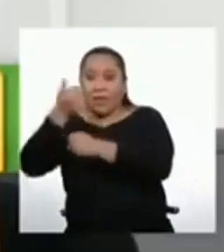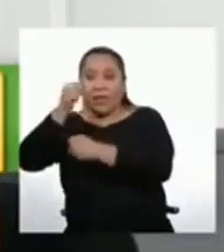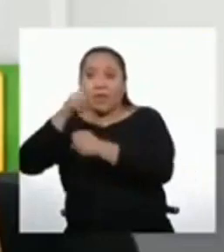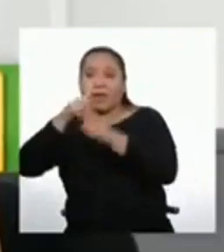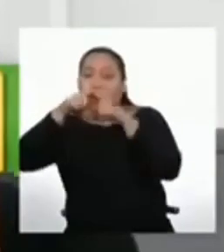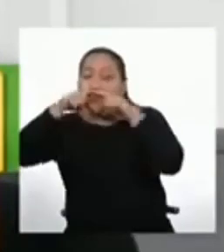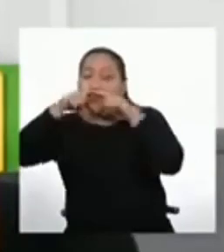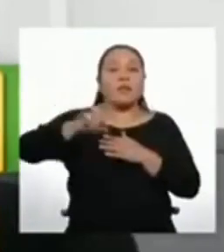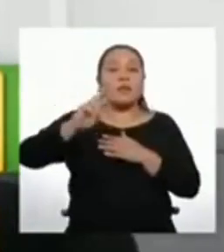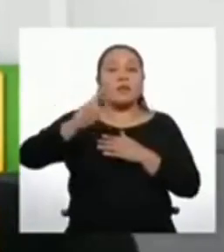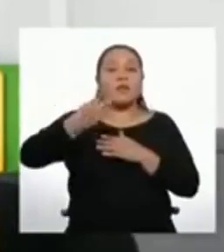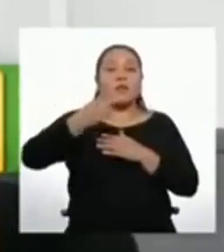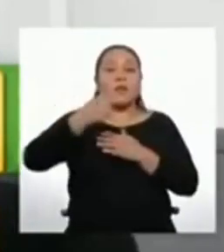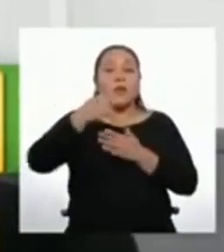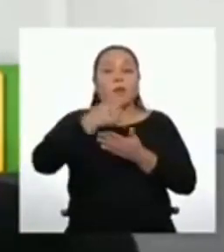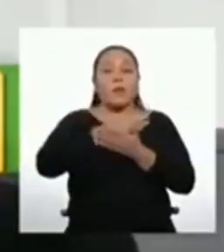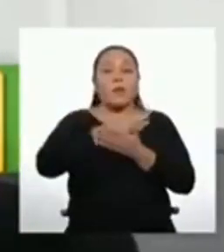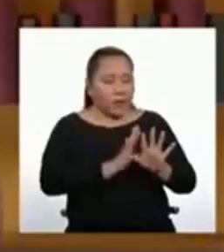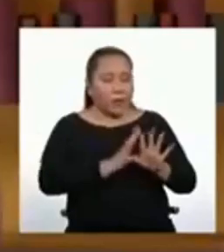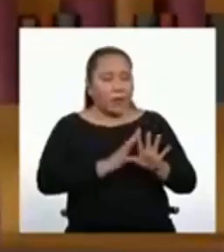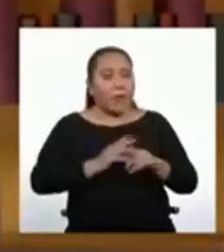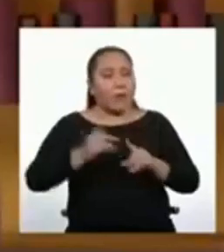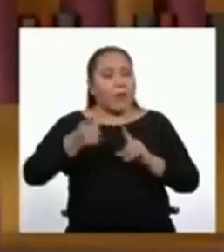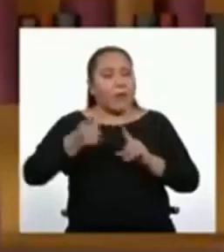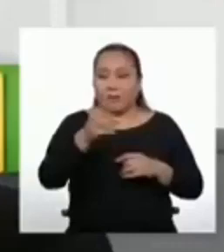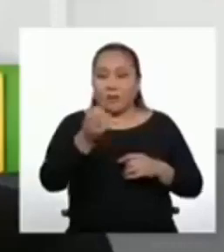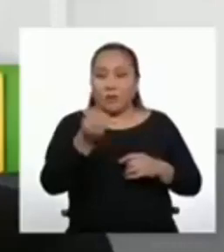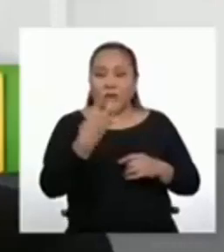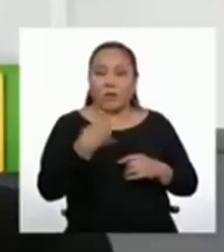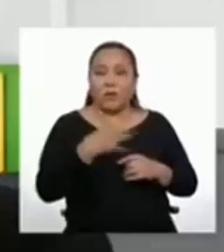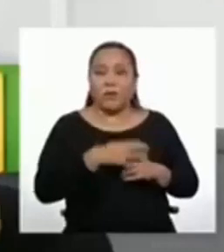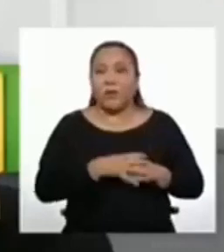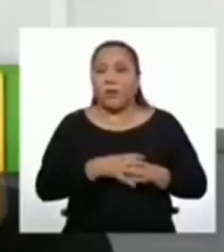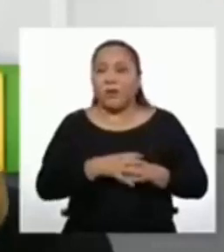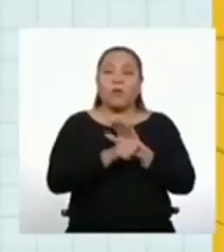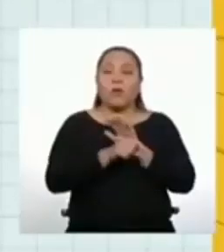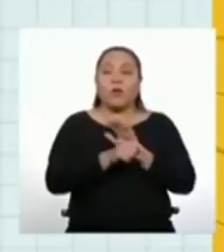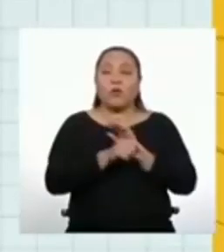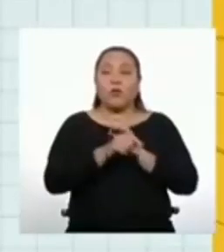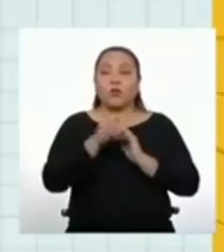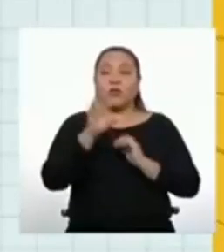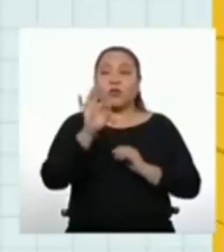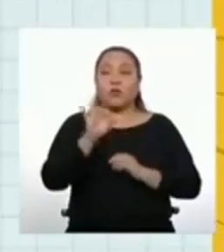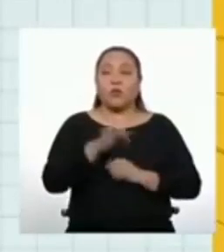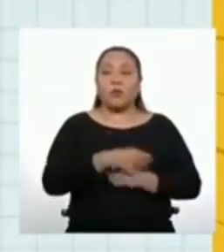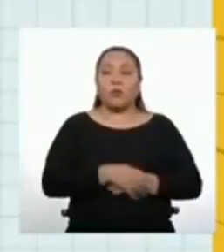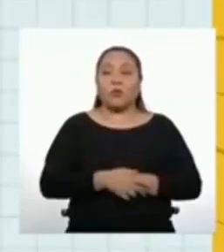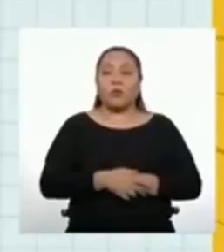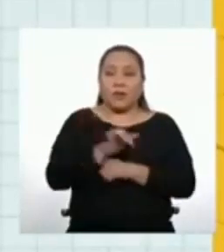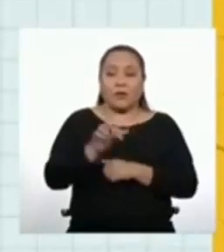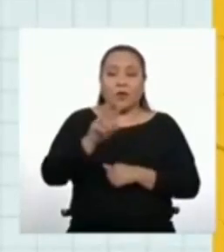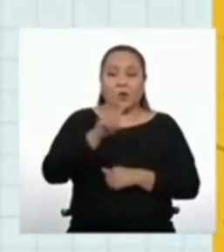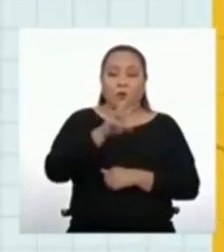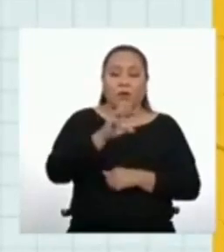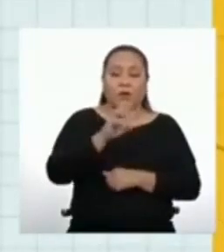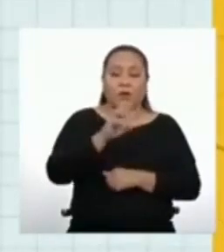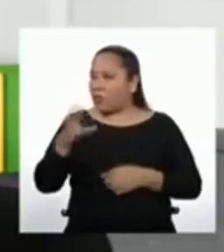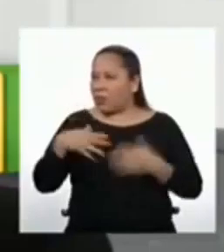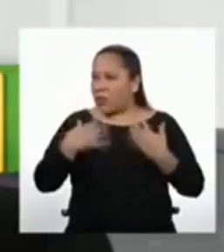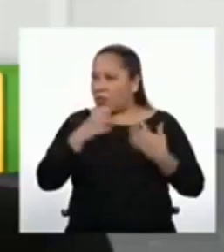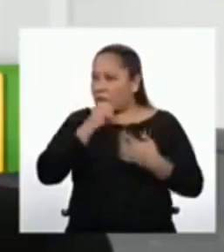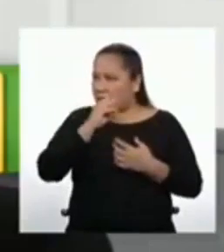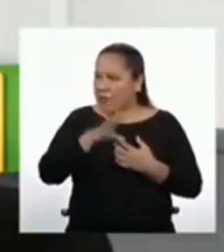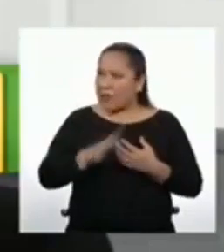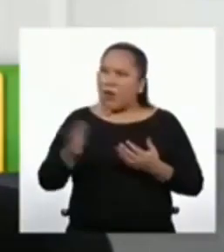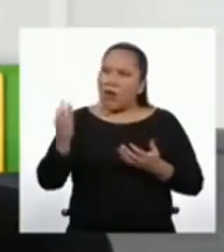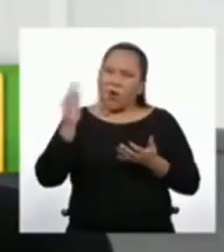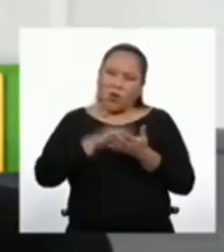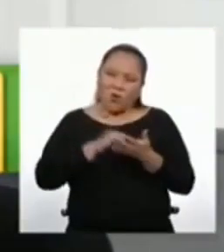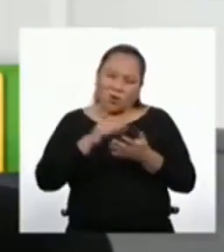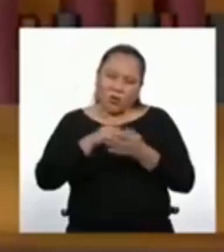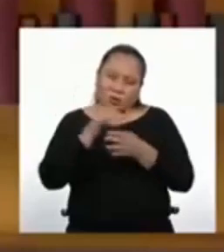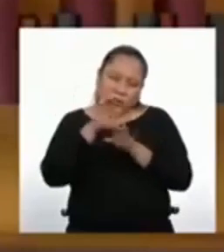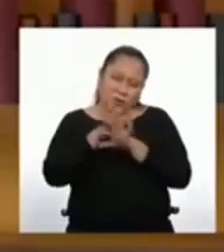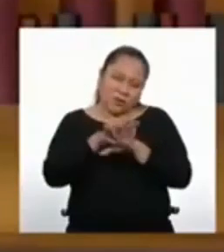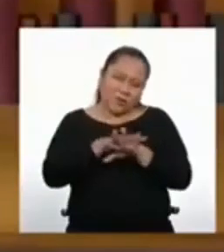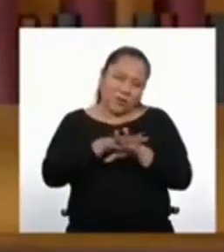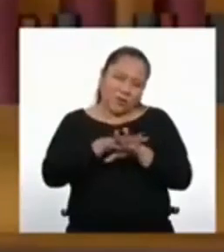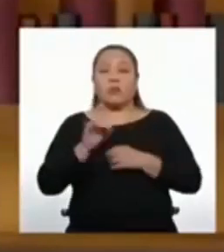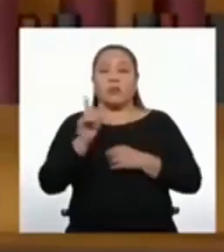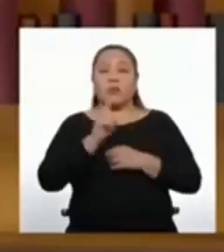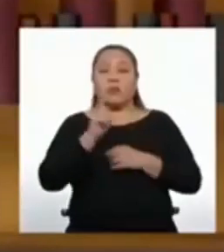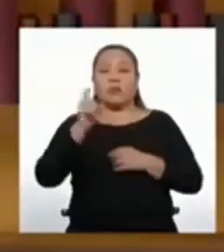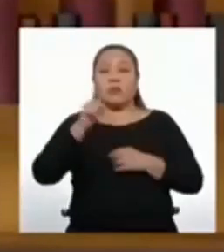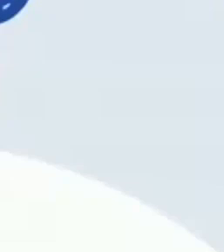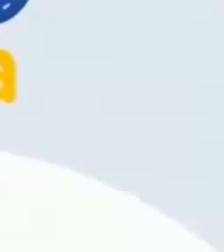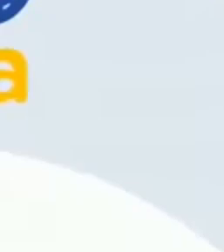Se vende esta lección. Tenemos que emplear fórmulas. ¡Claro! El décimo término más. Un poquito más despacio.